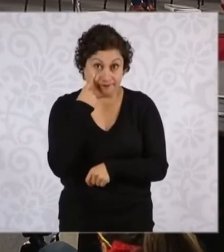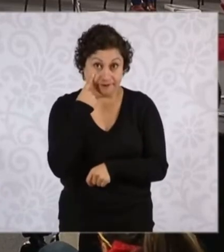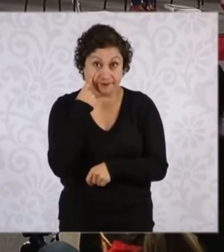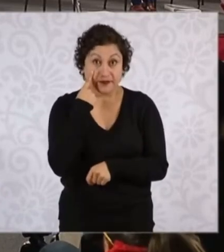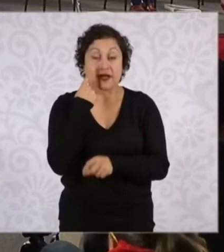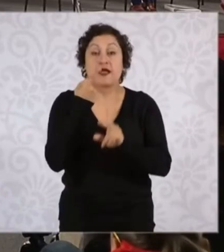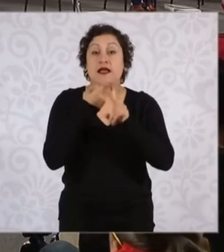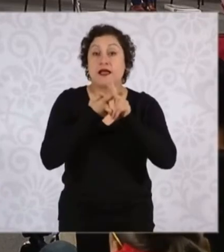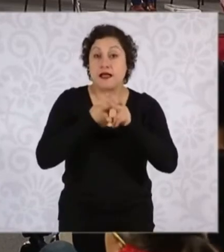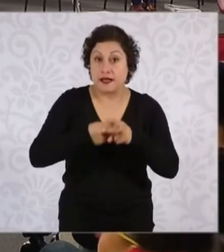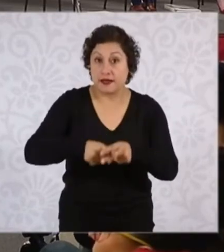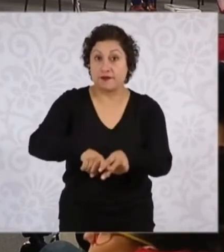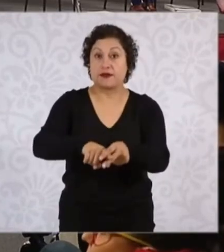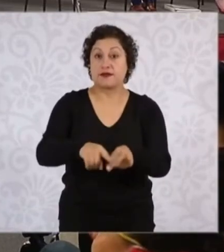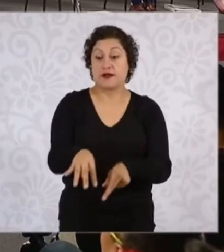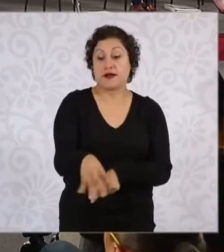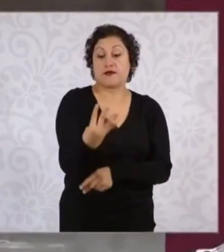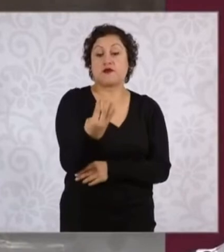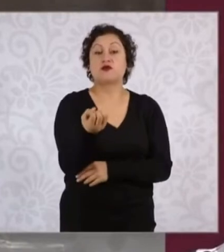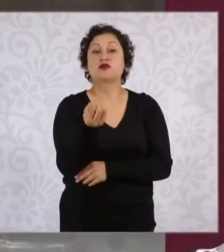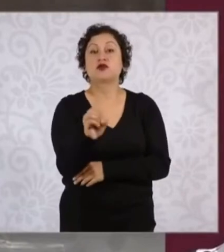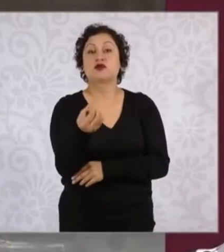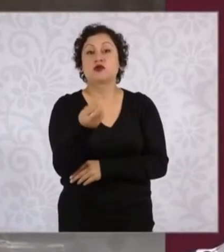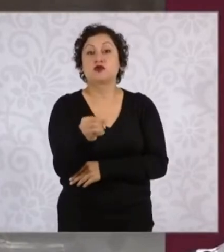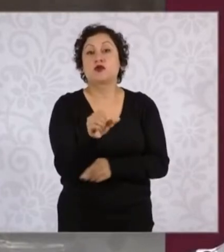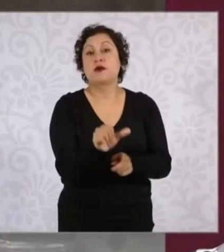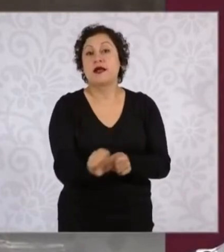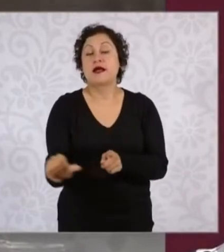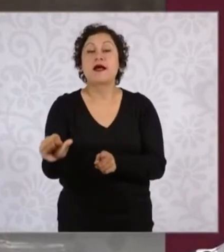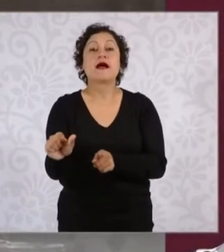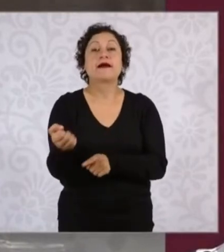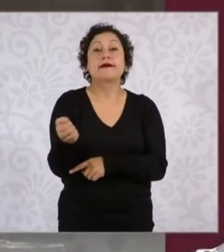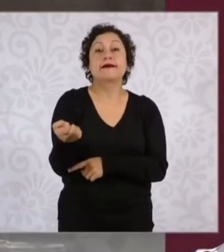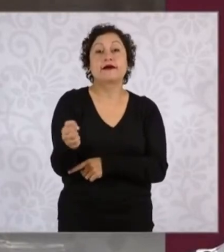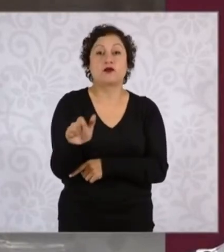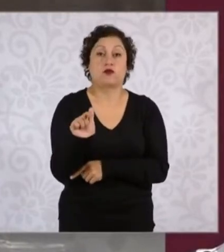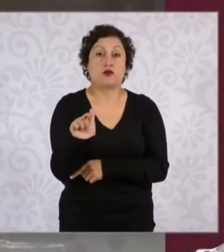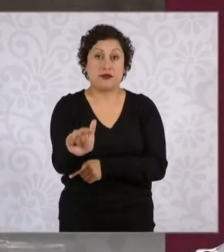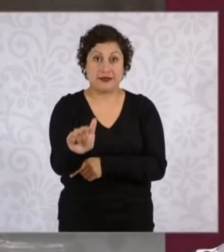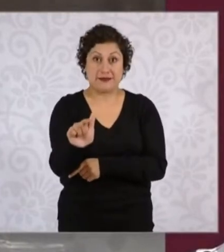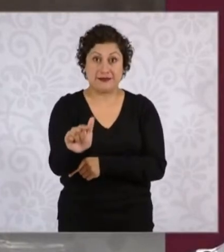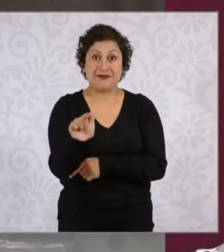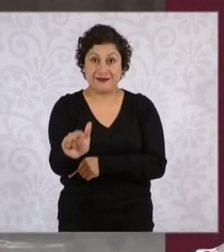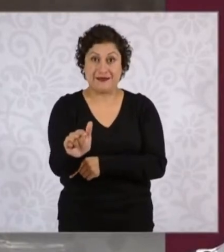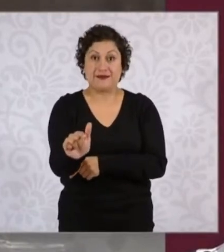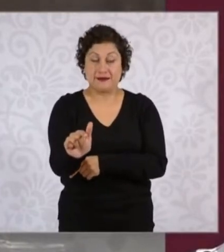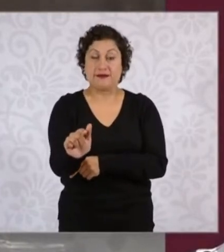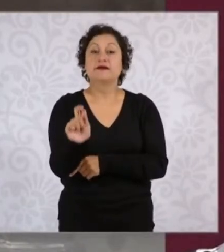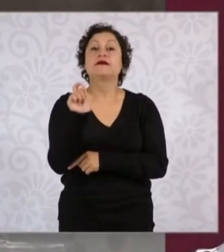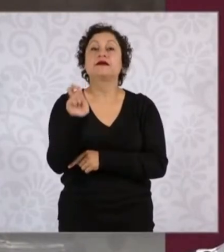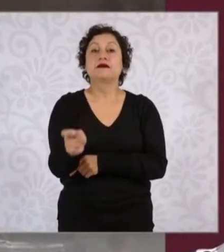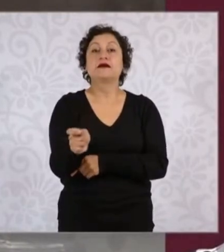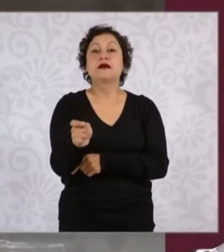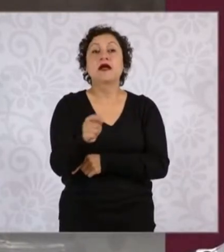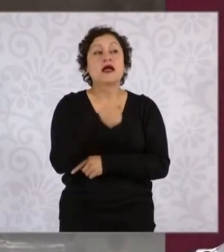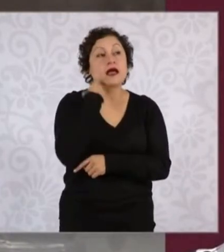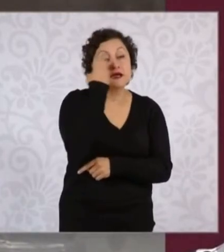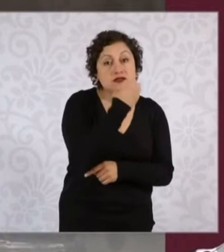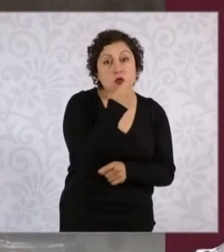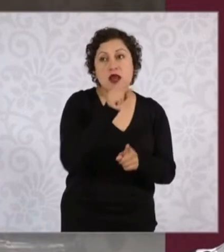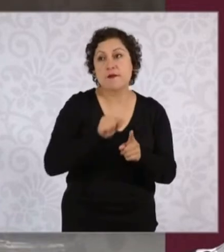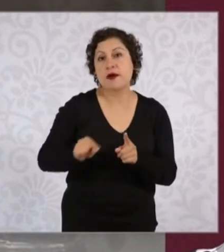14 de octubre y hasta el 17 de enero, en todas las escuelas vamos a hacer